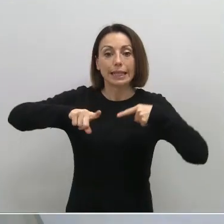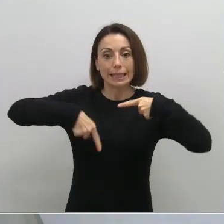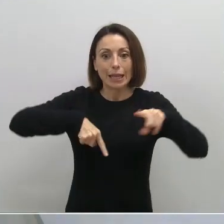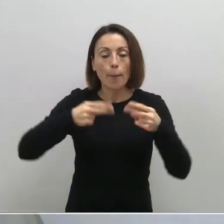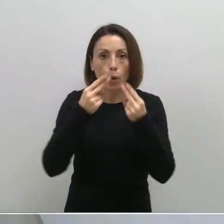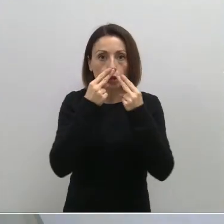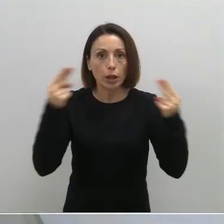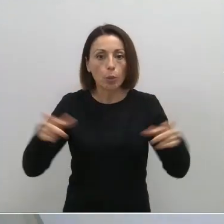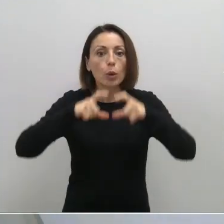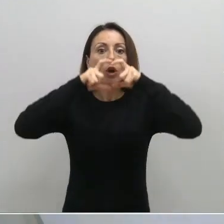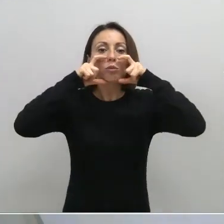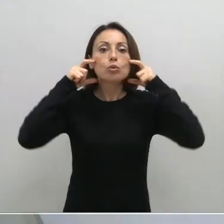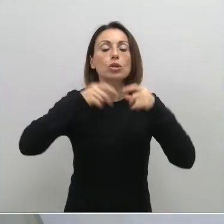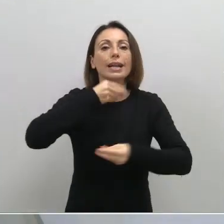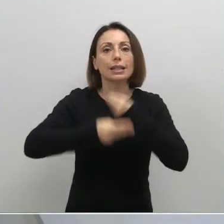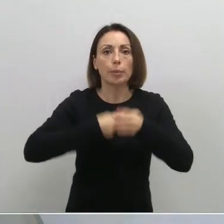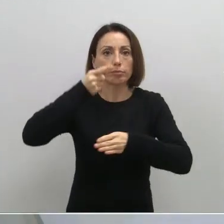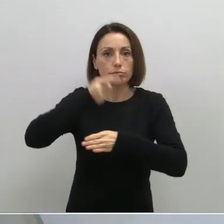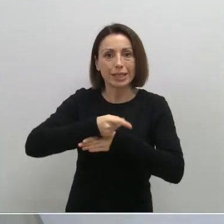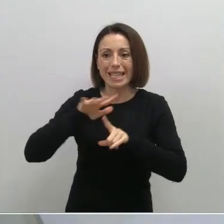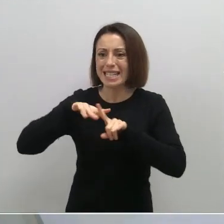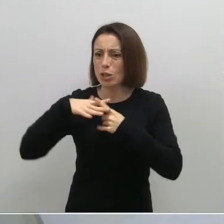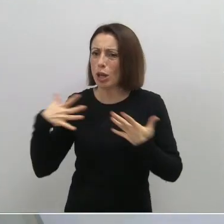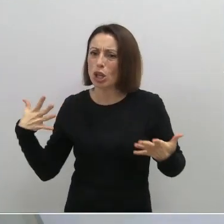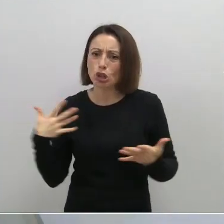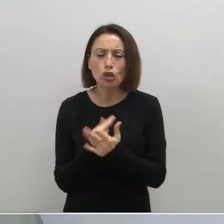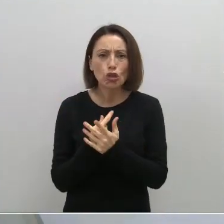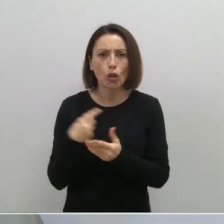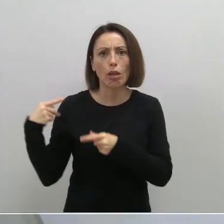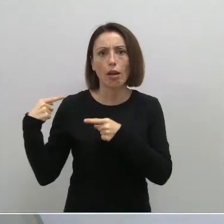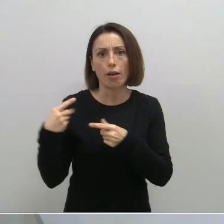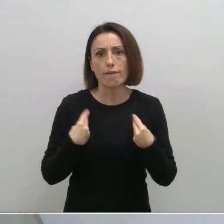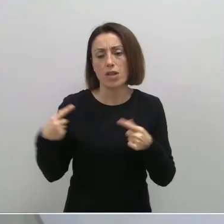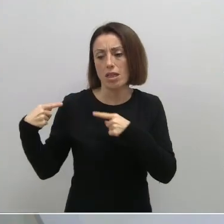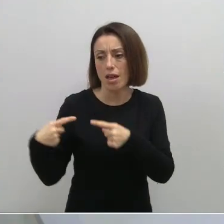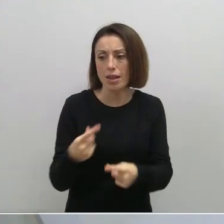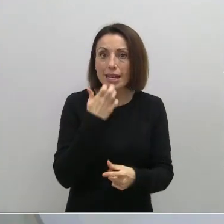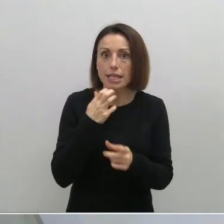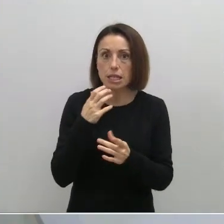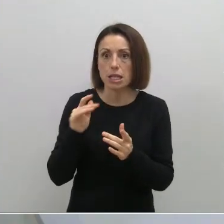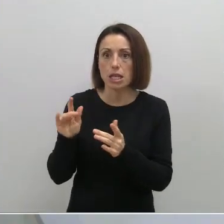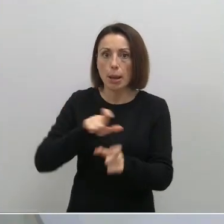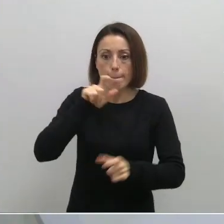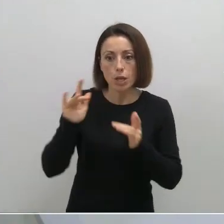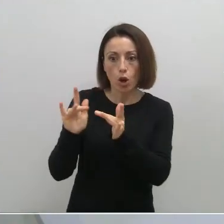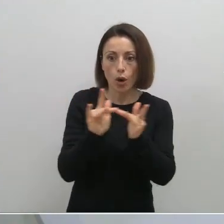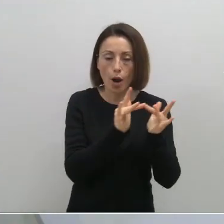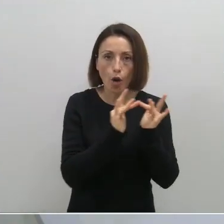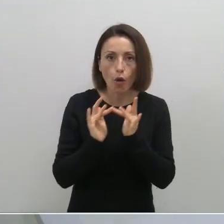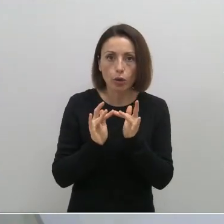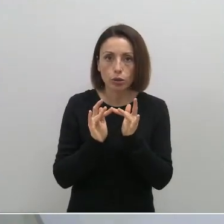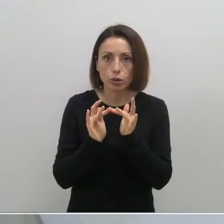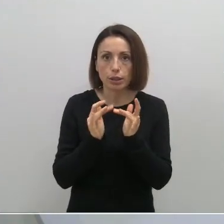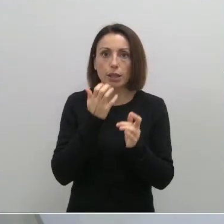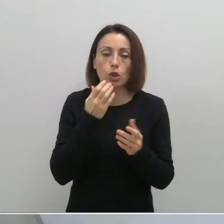público y en todas las situaciones de nuestra vida diaria, cuando estemos con personas que no sean de nuestro núcleo